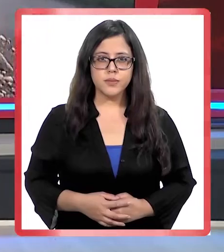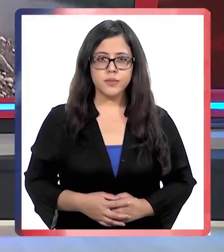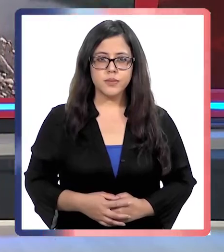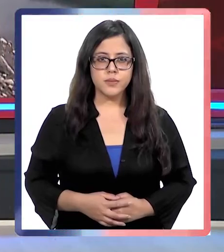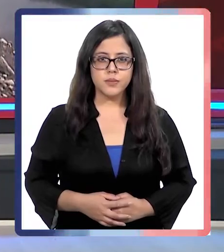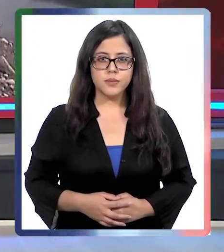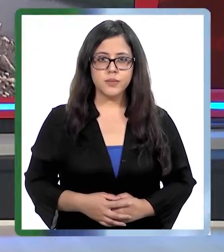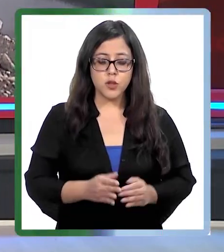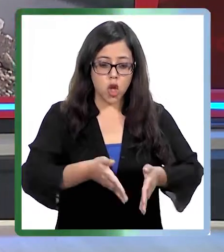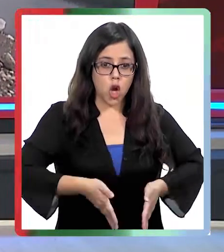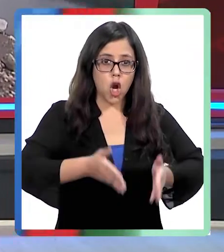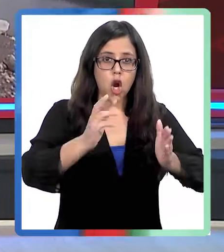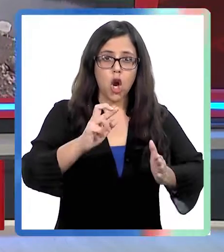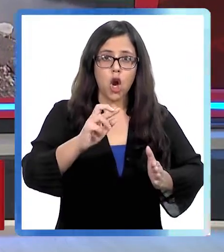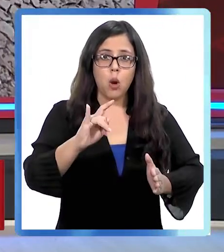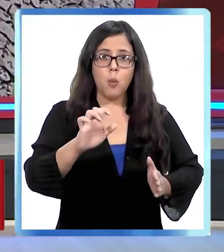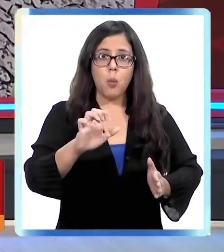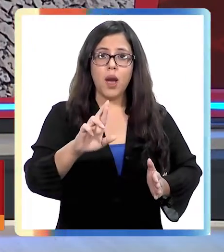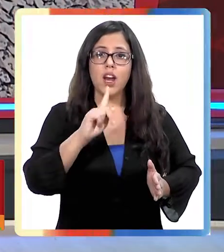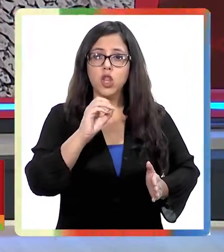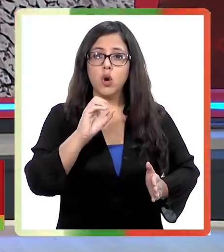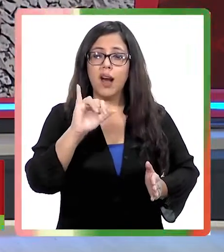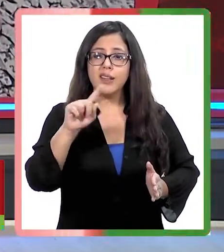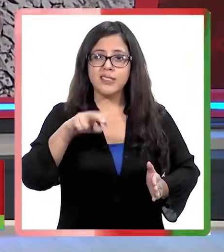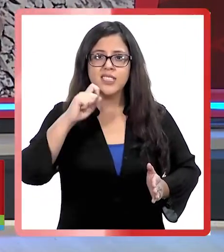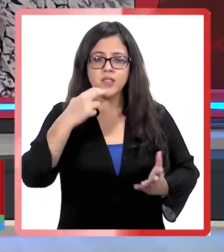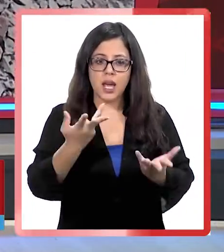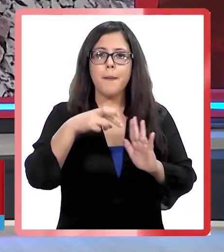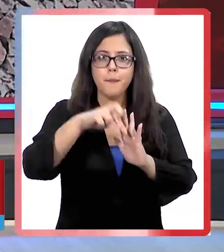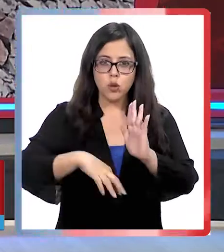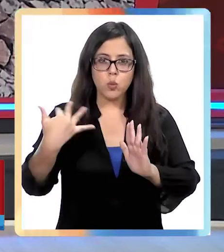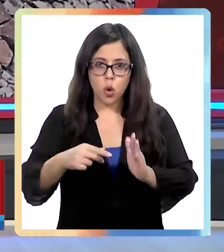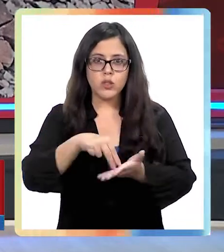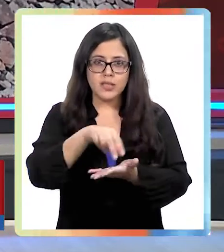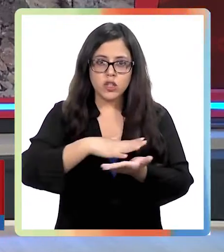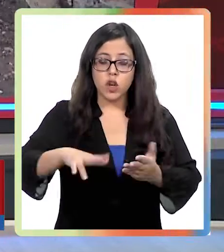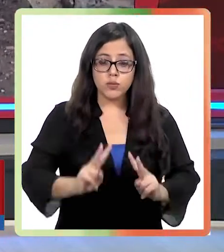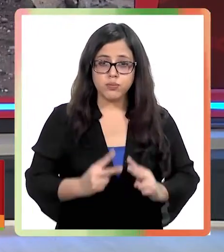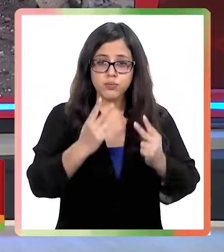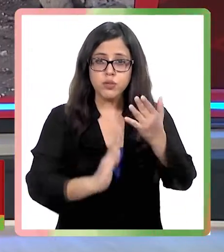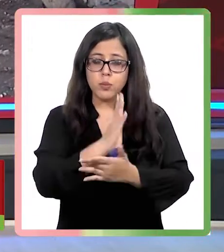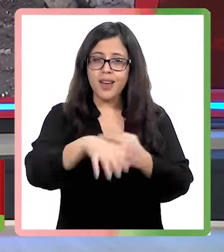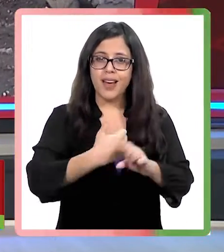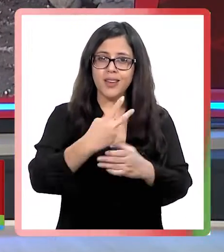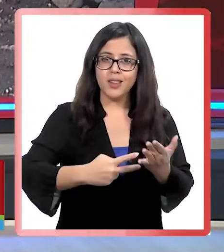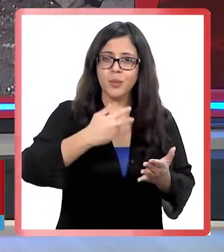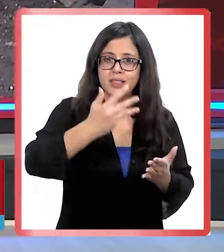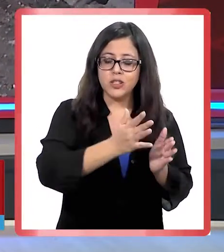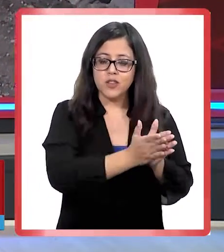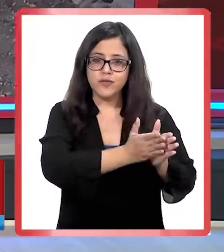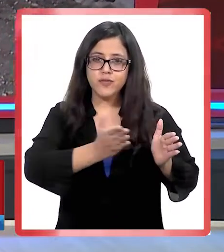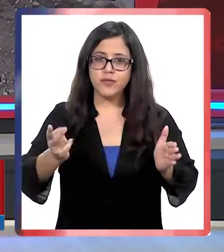La costanera de Puerto Aysén es uno de los proyectos más importantes de la ciudad. Su construcción comenzó en 2019 y